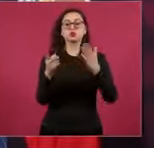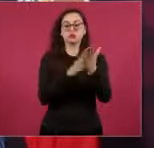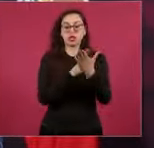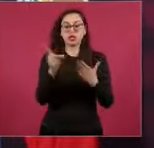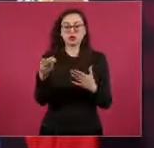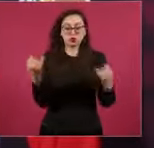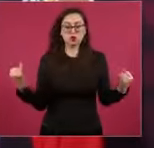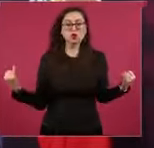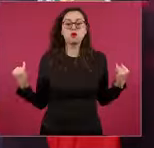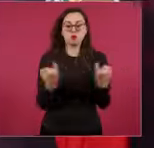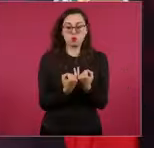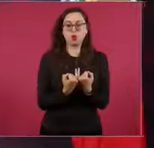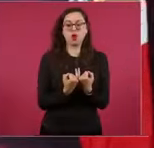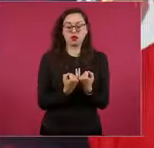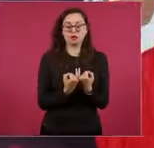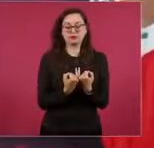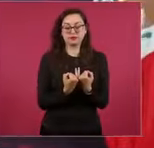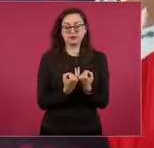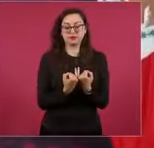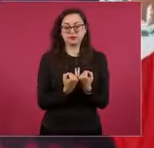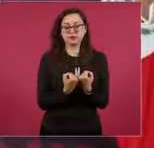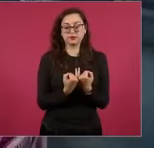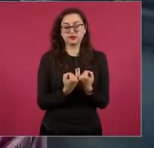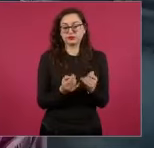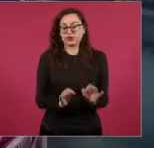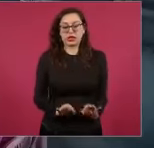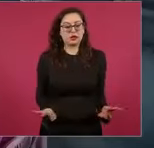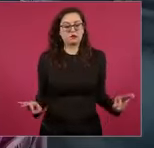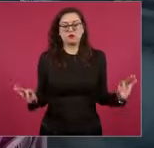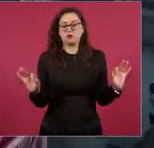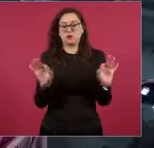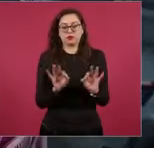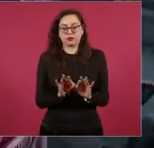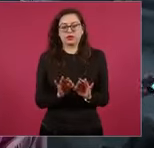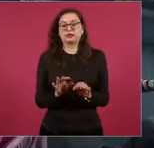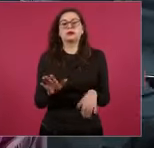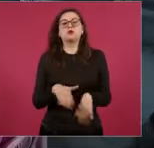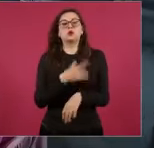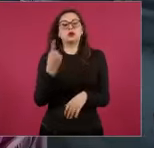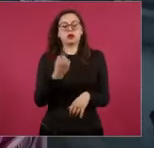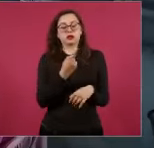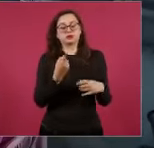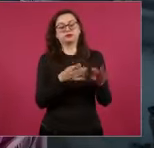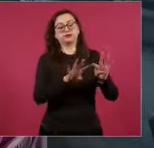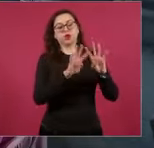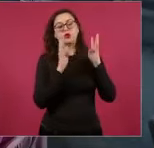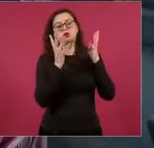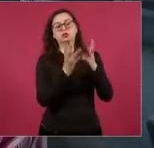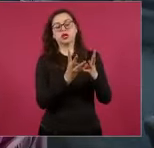que esto es muy importante, porque el Consejo Coordinador Empresarial,